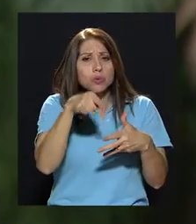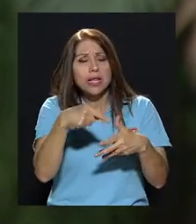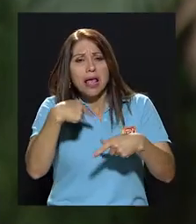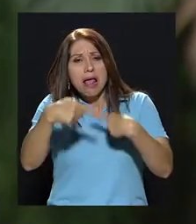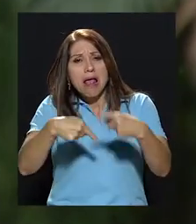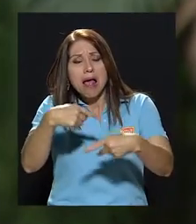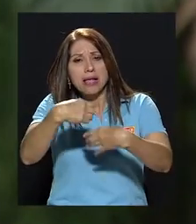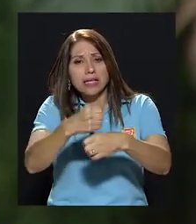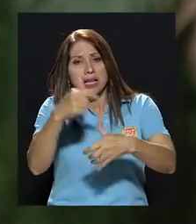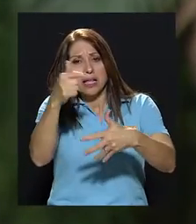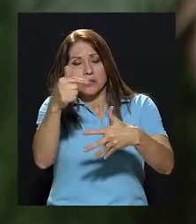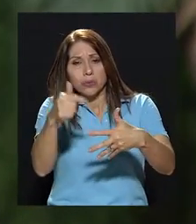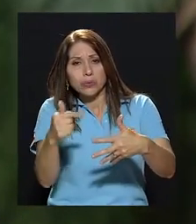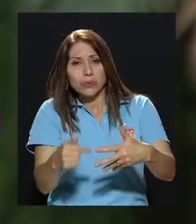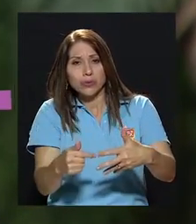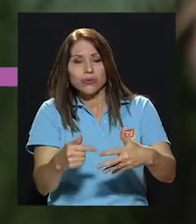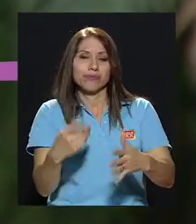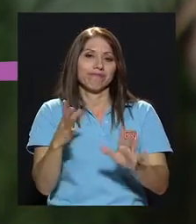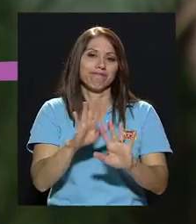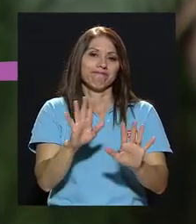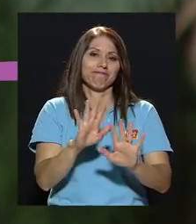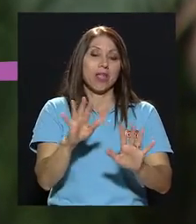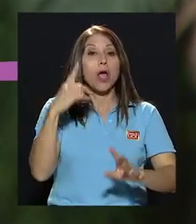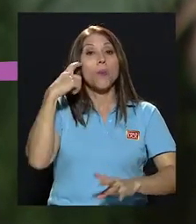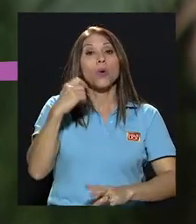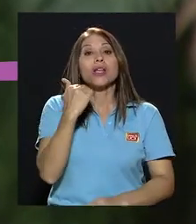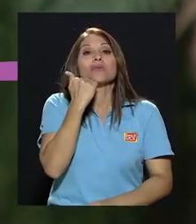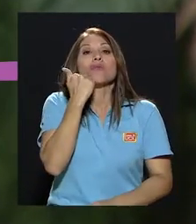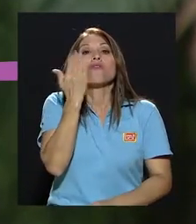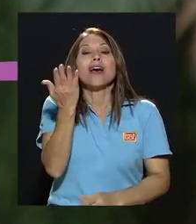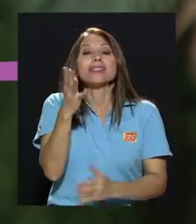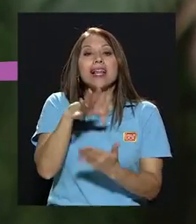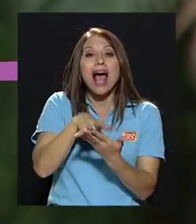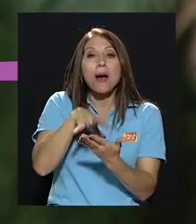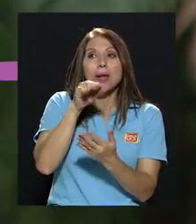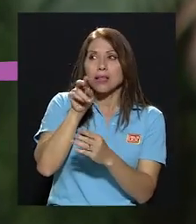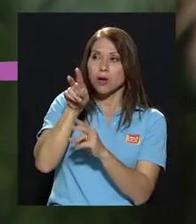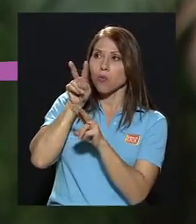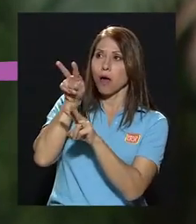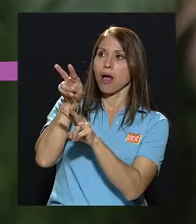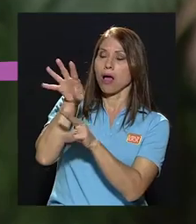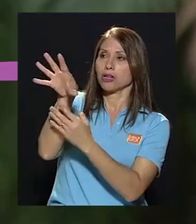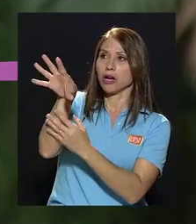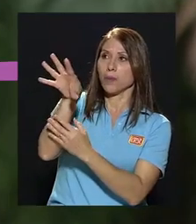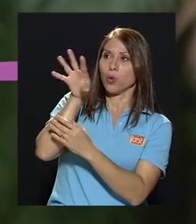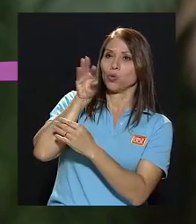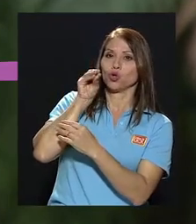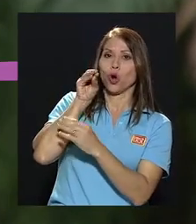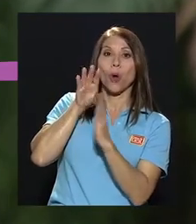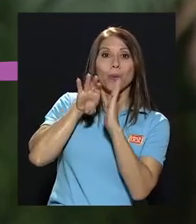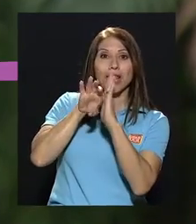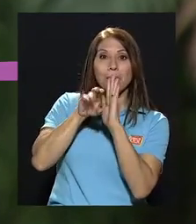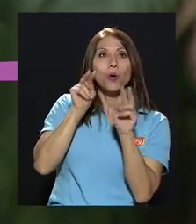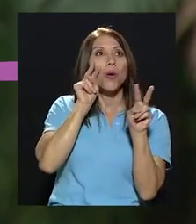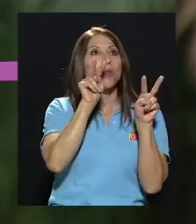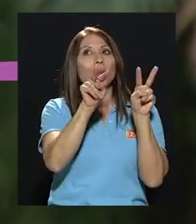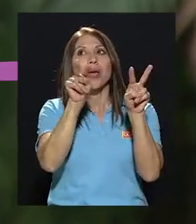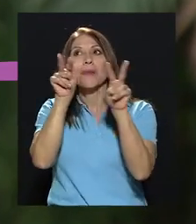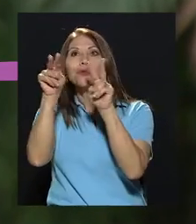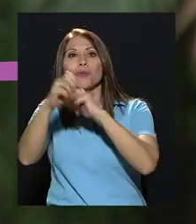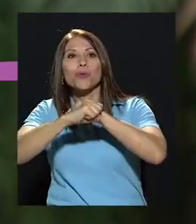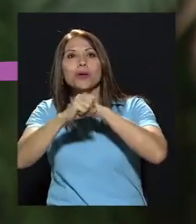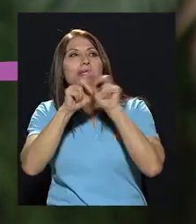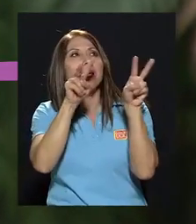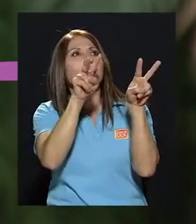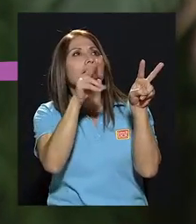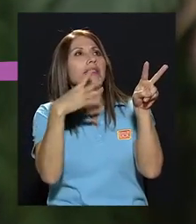haciendo esto, ¿verdad? Porque sí es muy fácil aprender por reproducción. Es decir, es como cuando vemos la publicidad y se